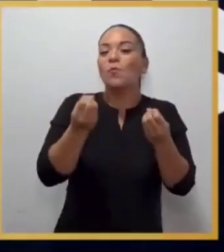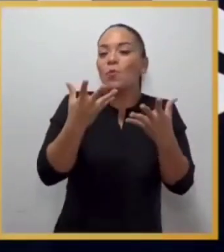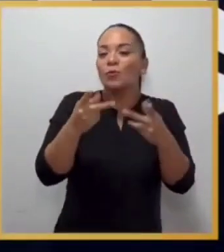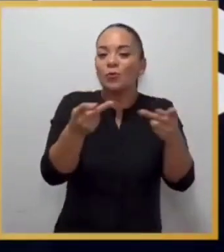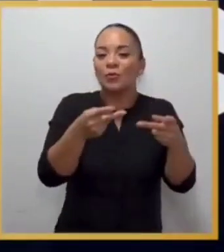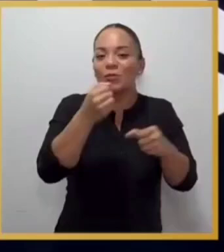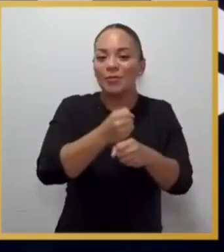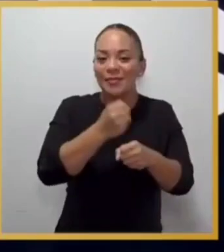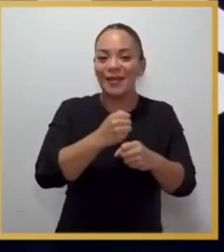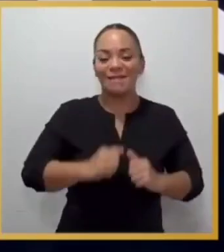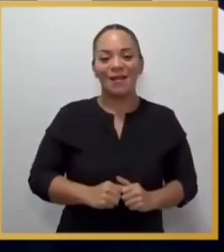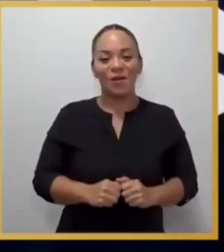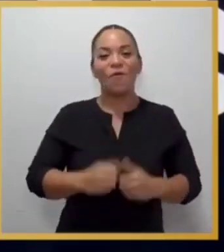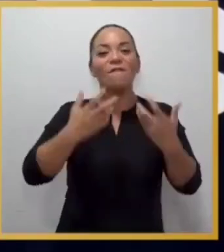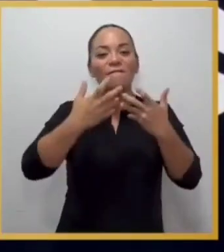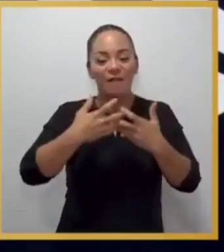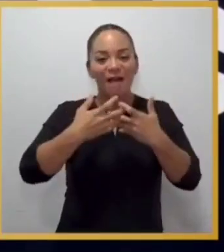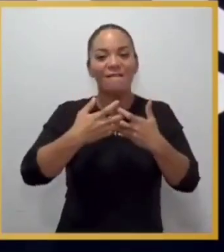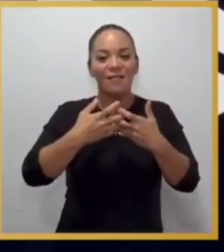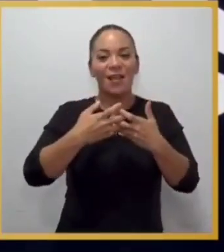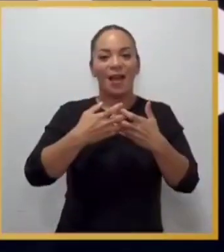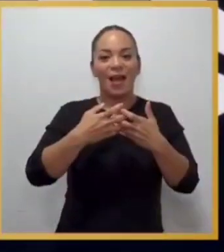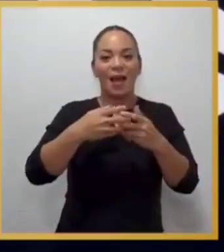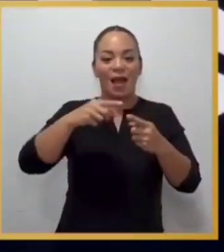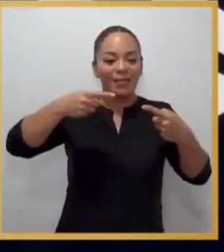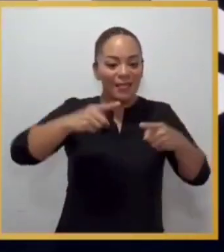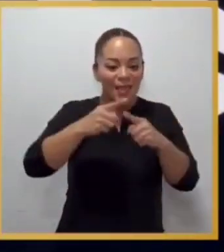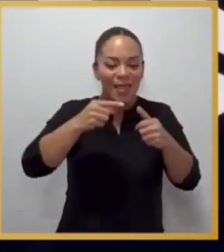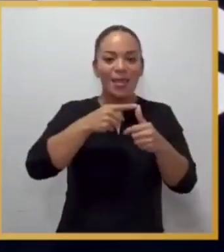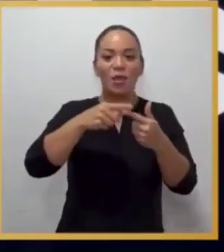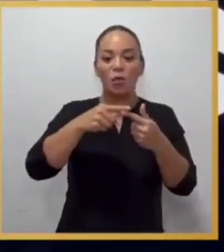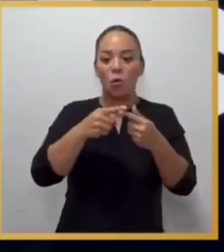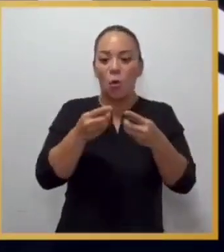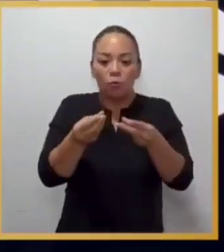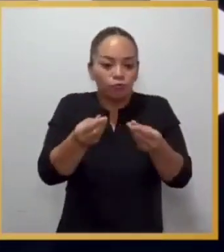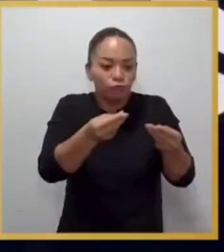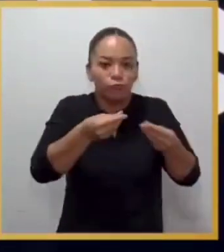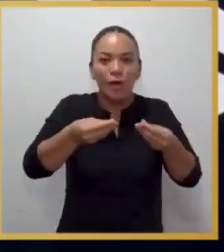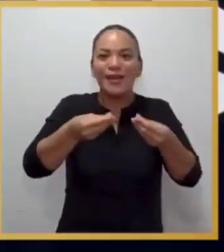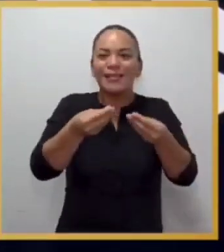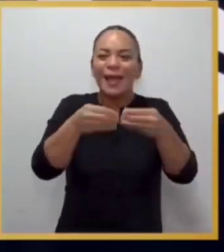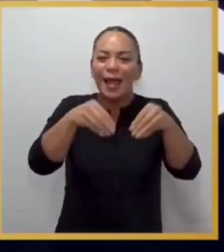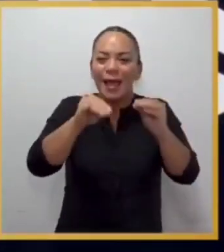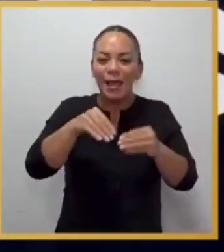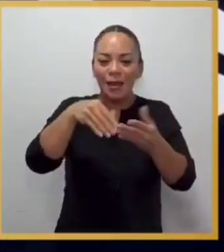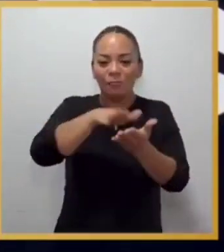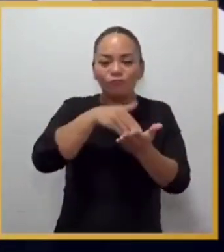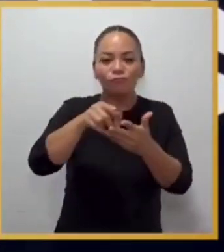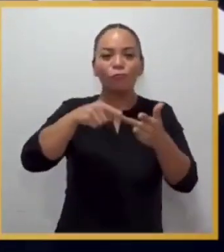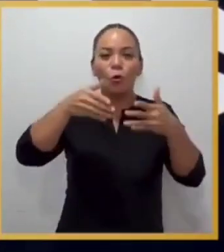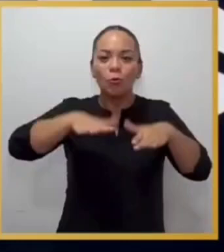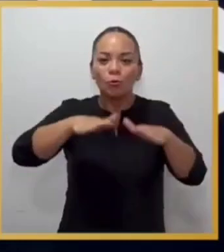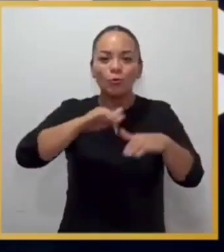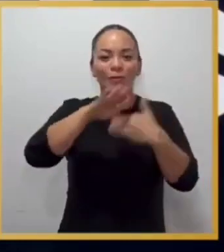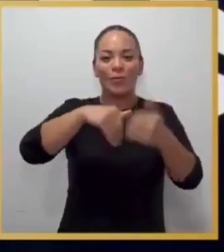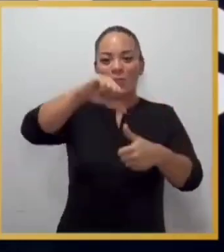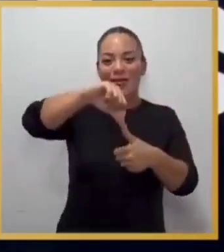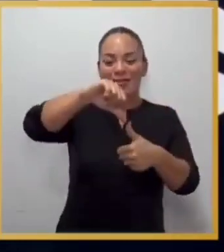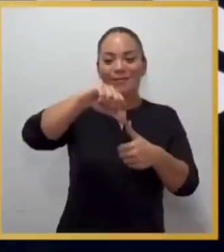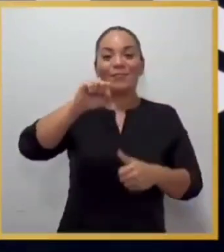pretextos de los